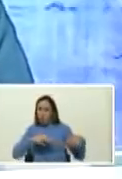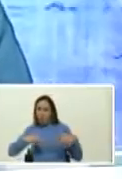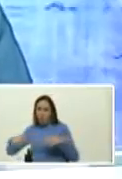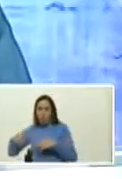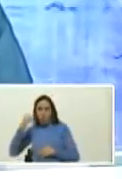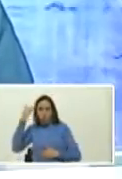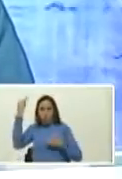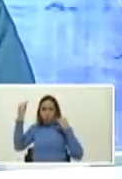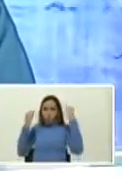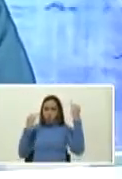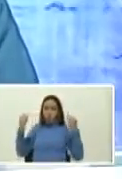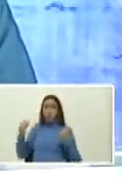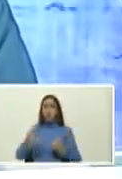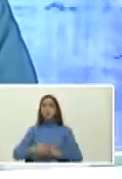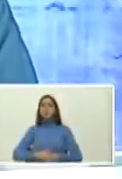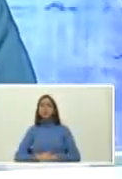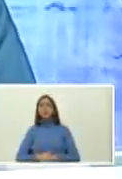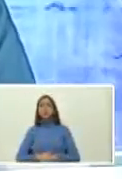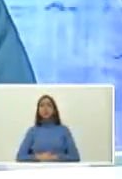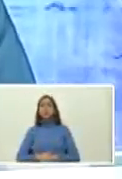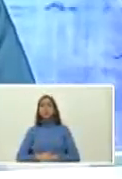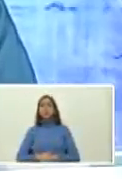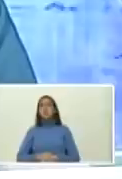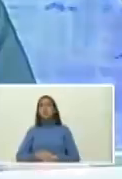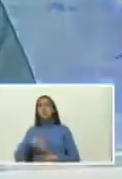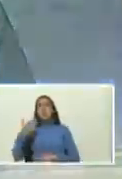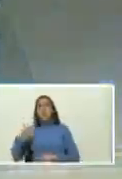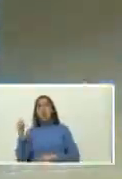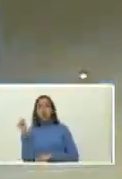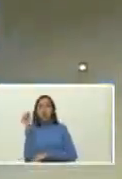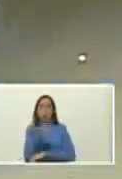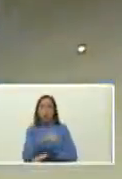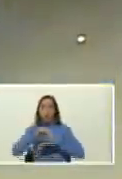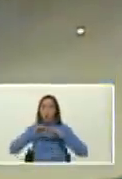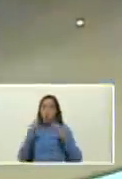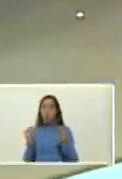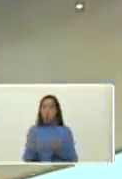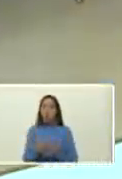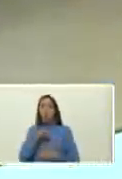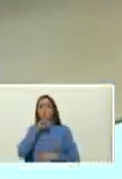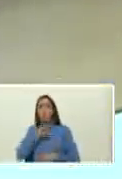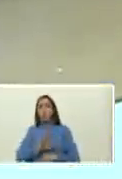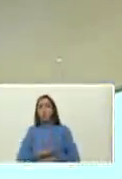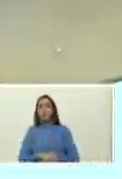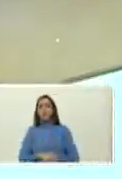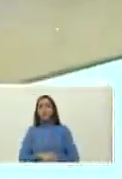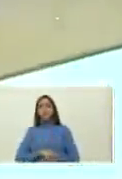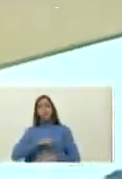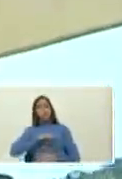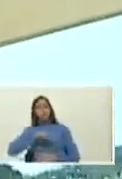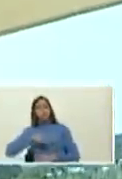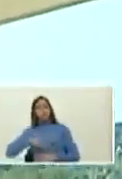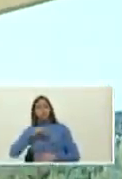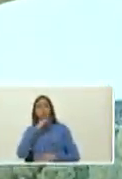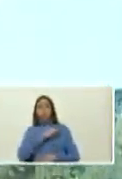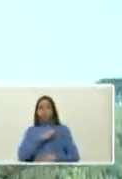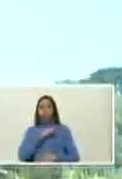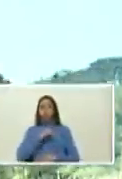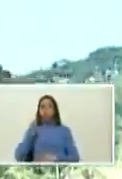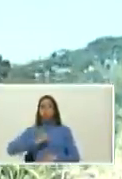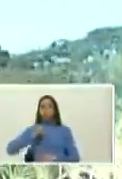ideológicos estériles de las izquierdas derrotadas en el mundo nosotros somos socialistas